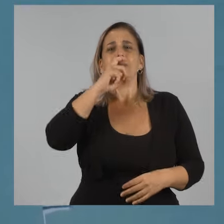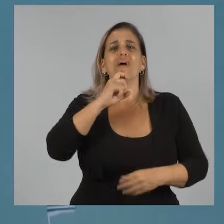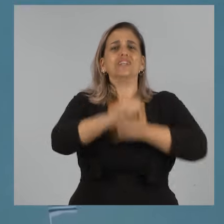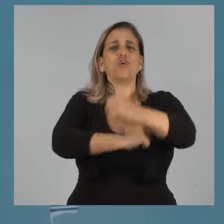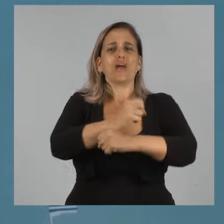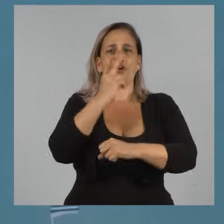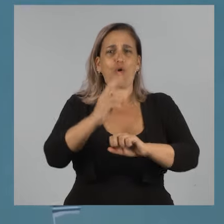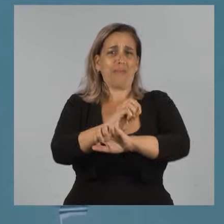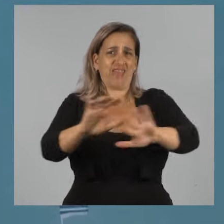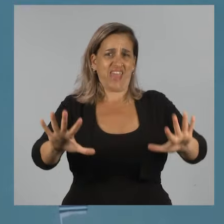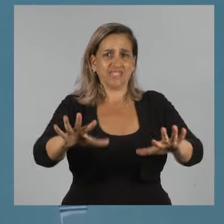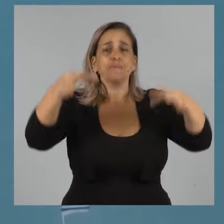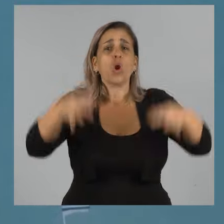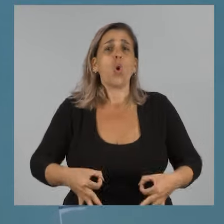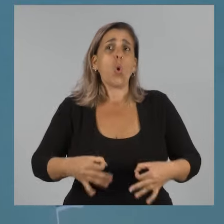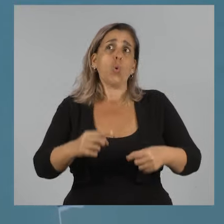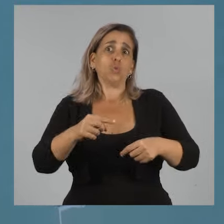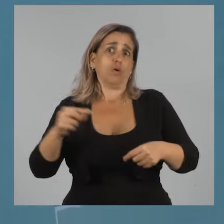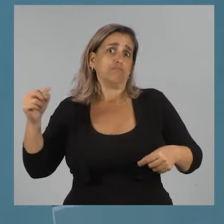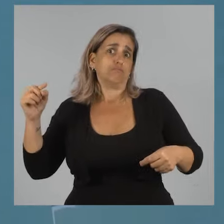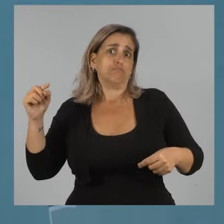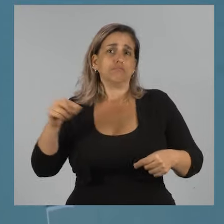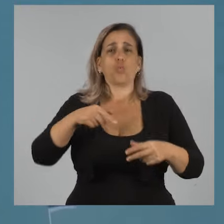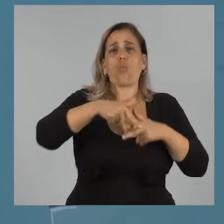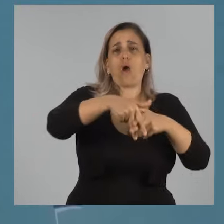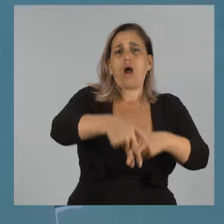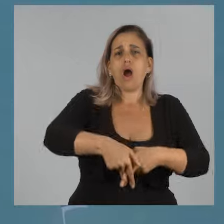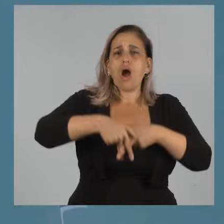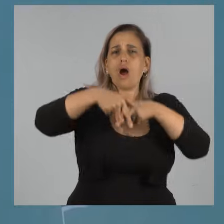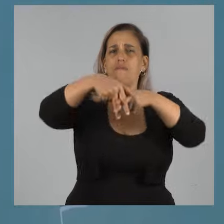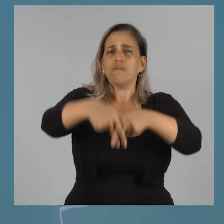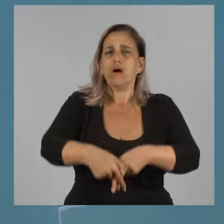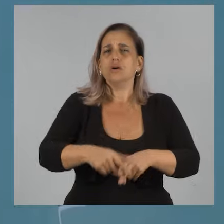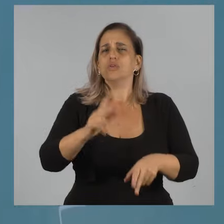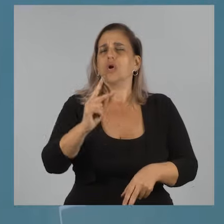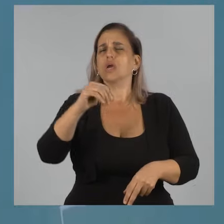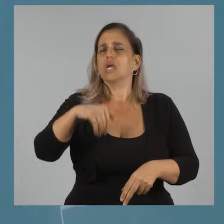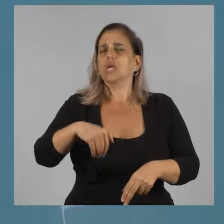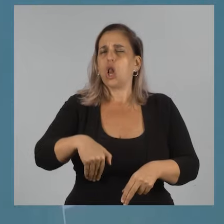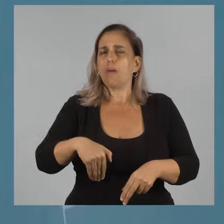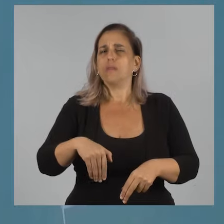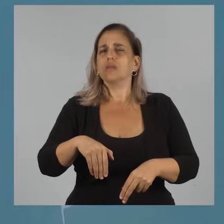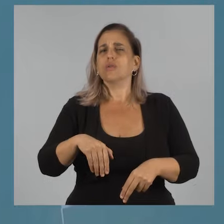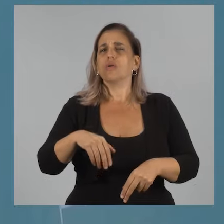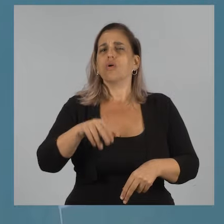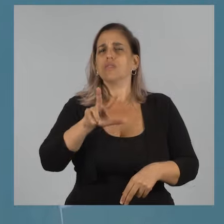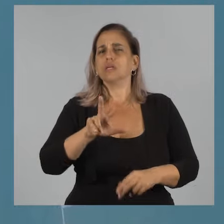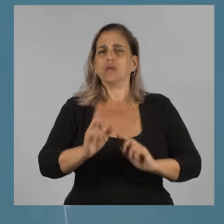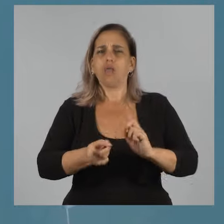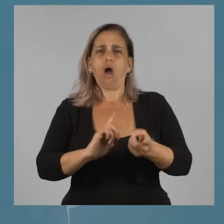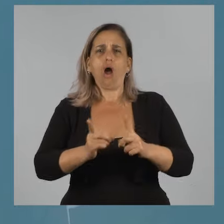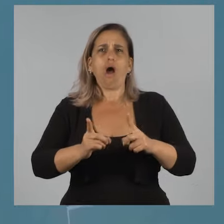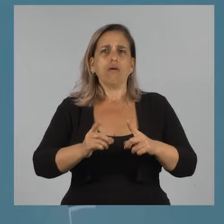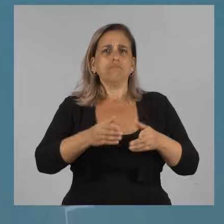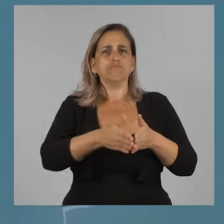marzo del 2010. Entonces, se me ocurrió desembarcar unos caballos en el kilómetro 311, que hay un bajo ahí en